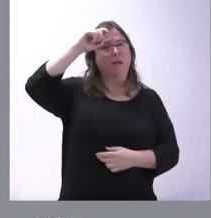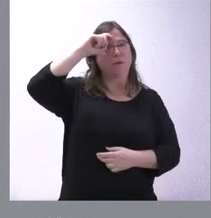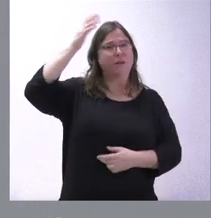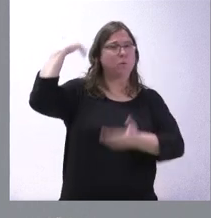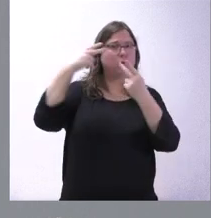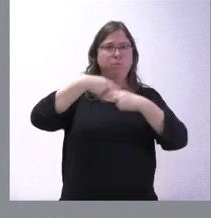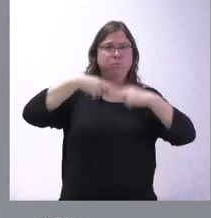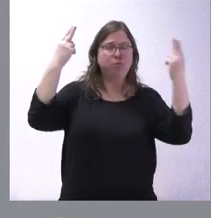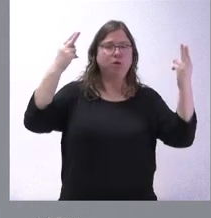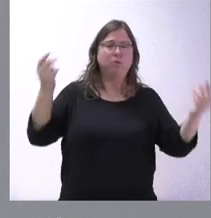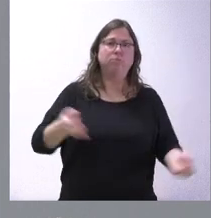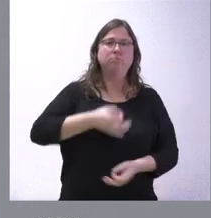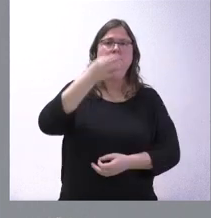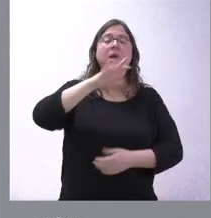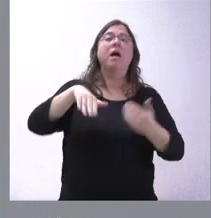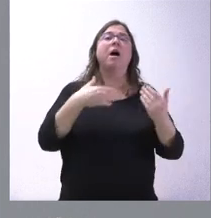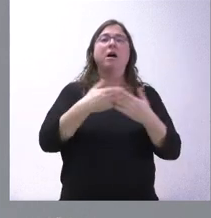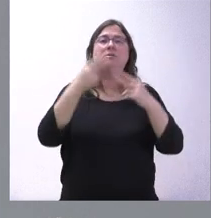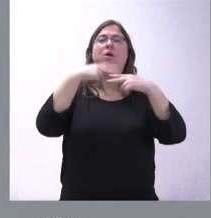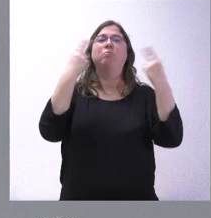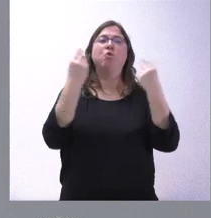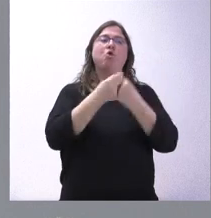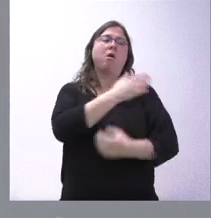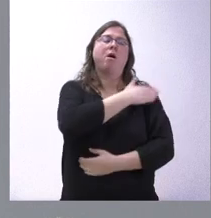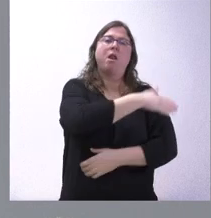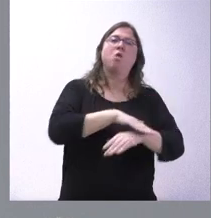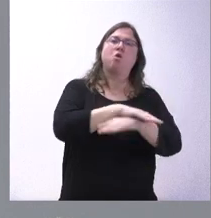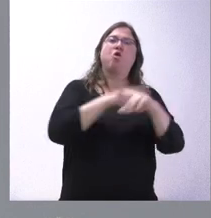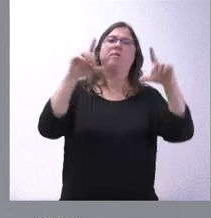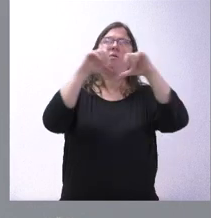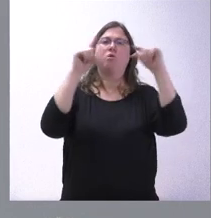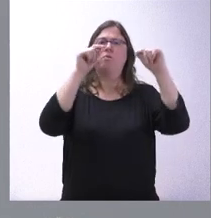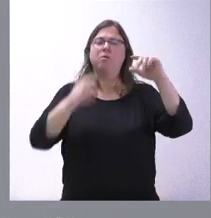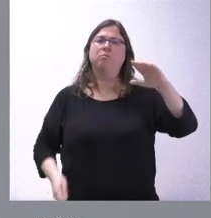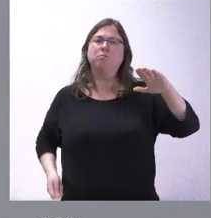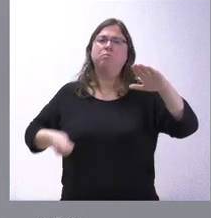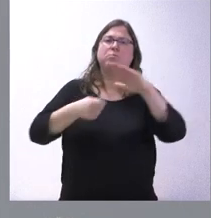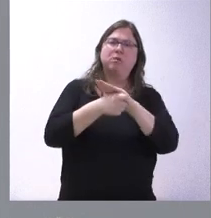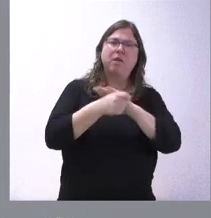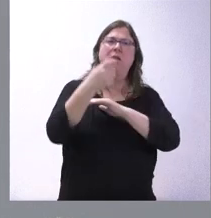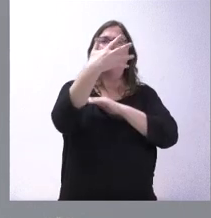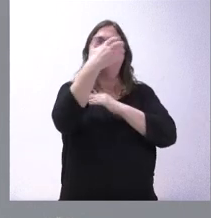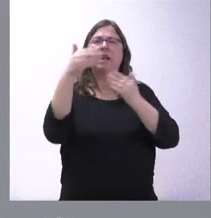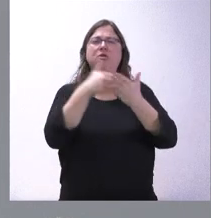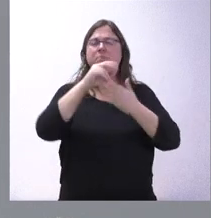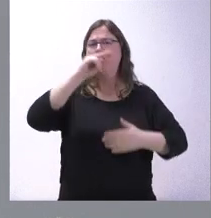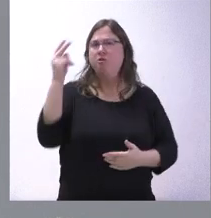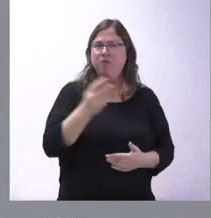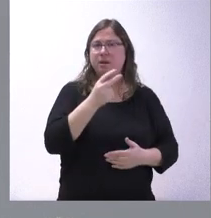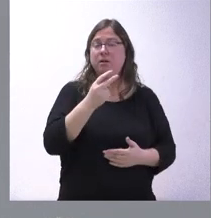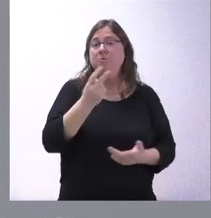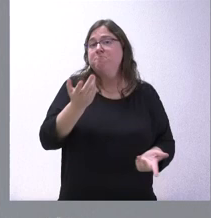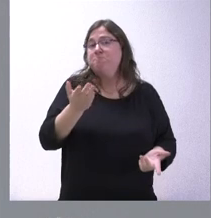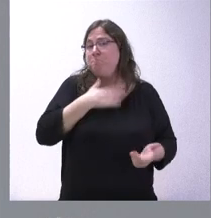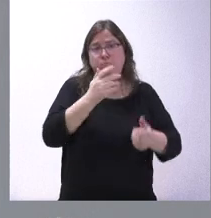que llegó incluso a presentarlo públicamente con el Gobierno de Asturias y habló de una aportación del Gobierno de 500 millones de euros y, por tanto, esta es nuestra gran